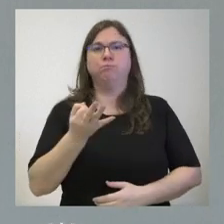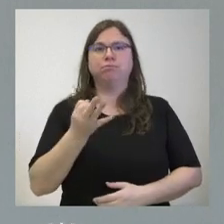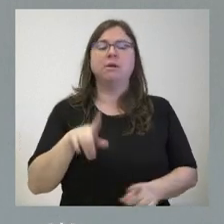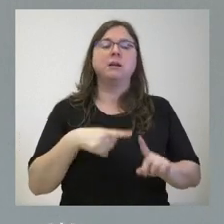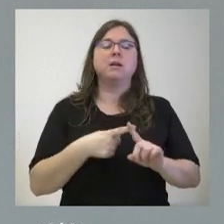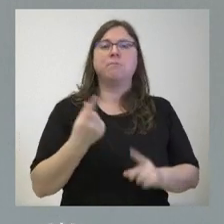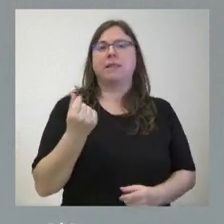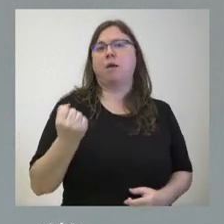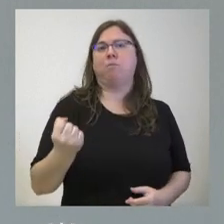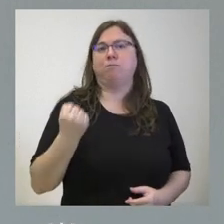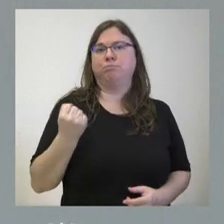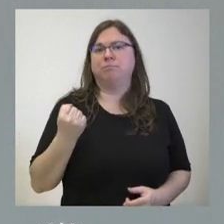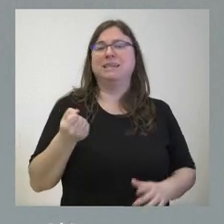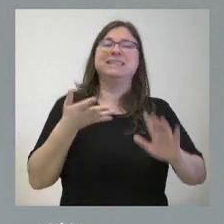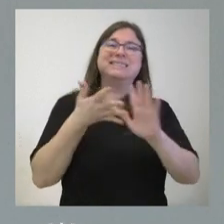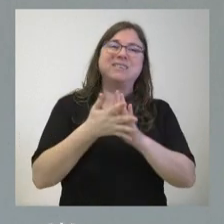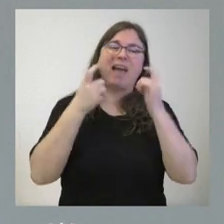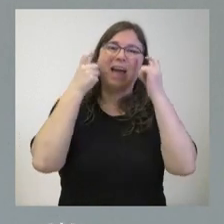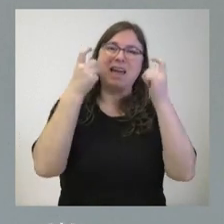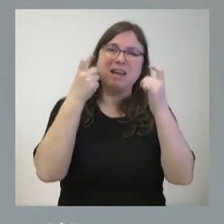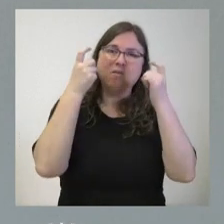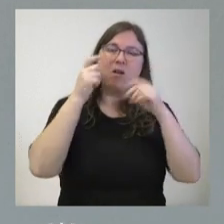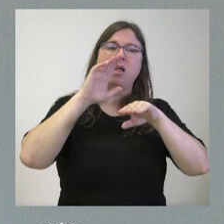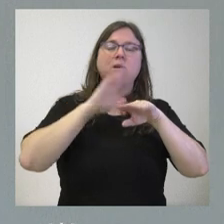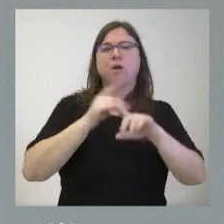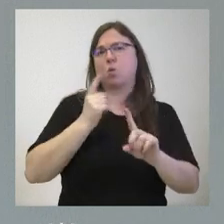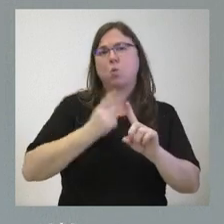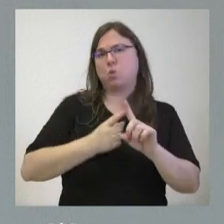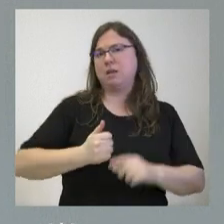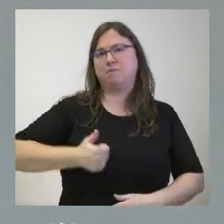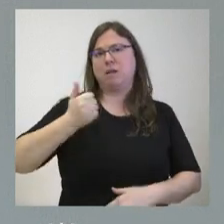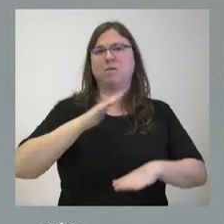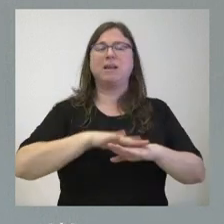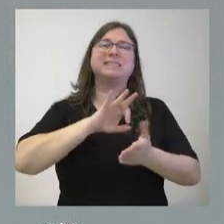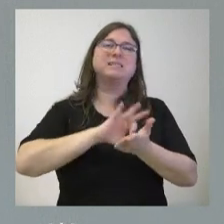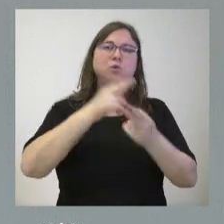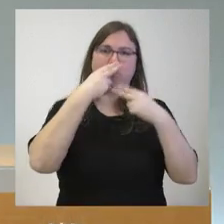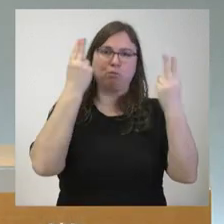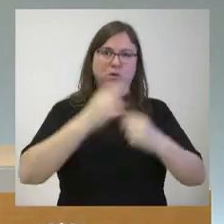austeridad y, por tanto, concentrar el esfuerzo en donde sea más útil para prestar el servicio público.